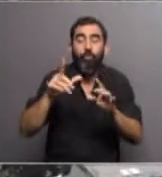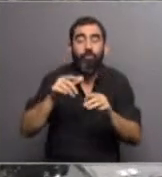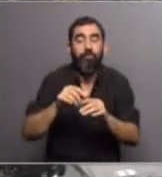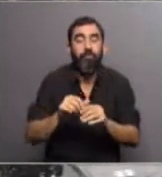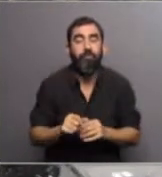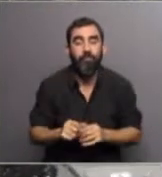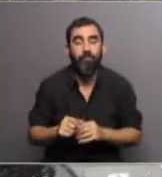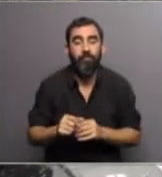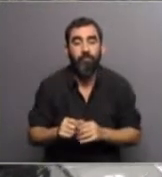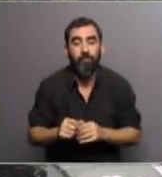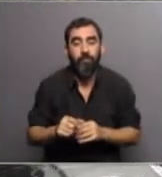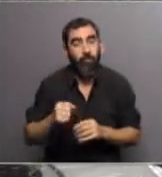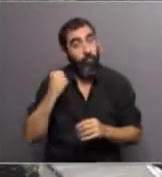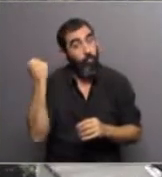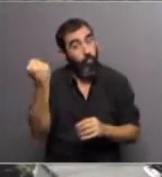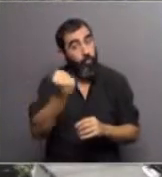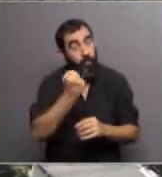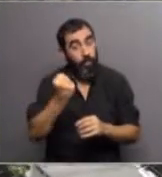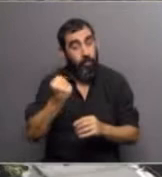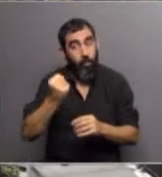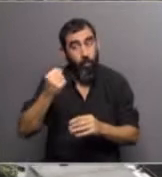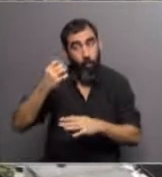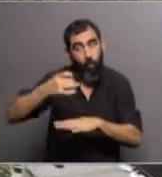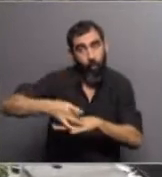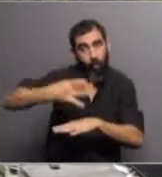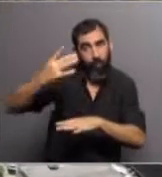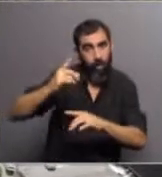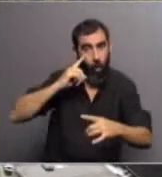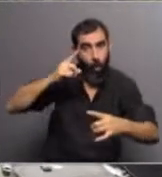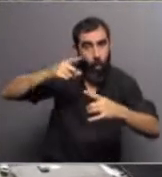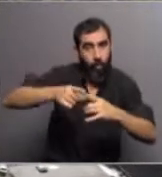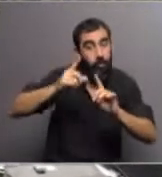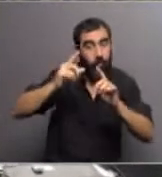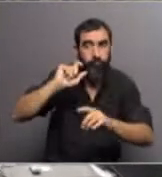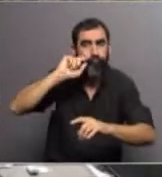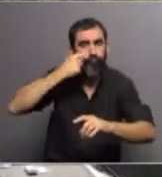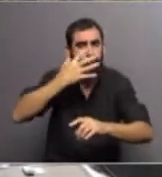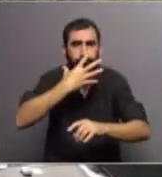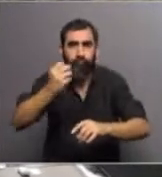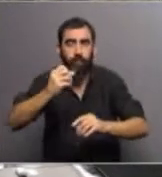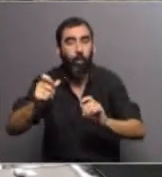importante para los profesionales, sino que también un gran atractivo turístico.